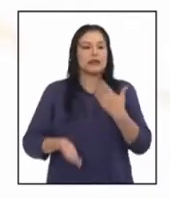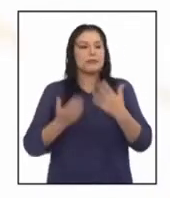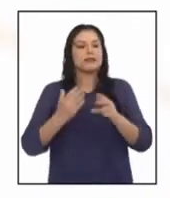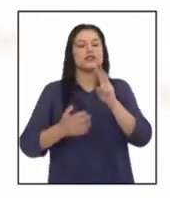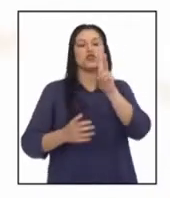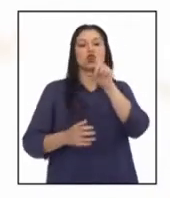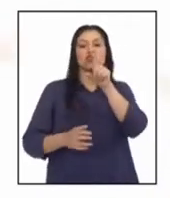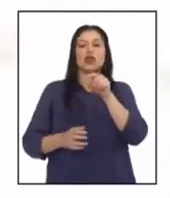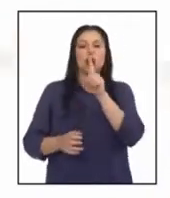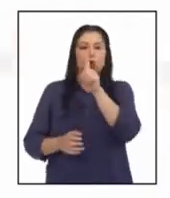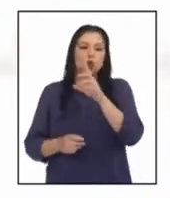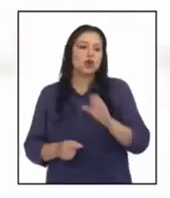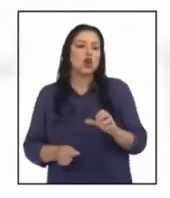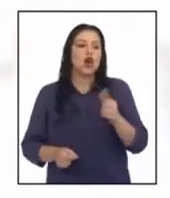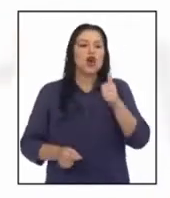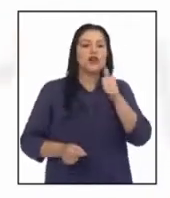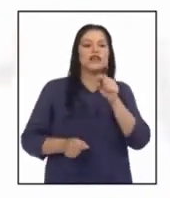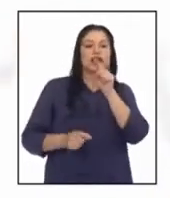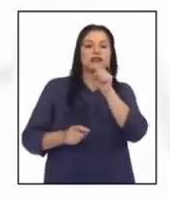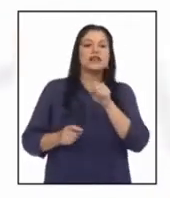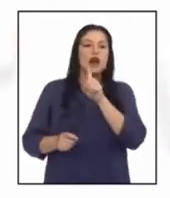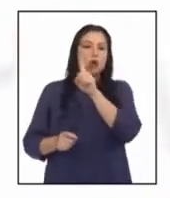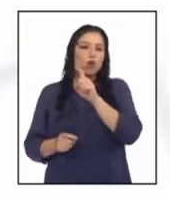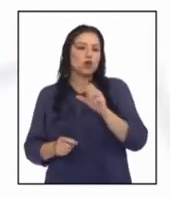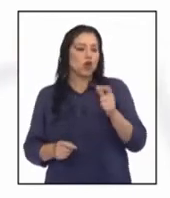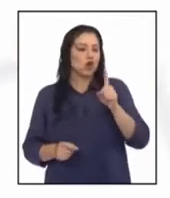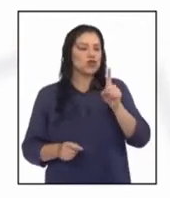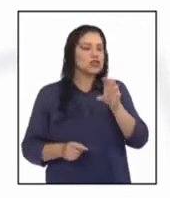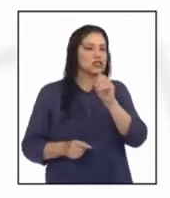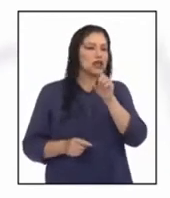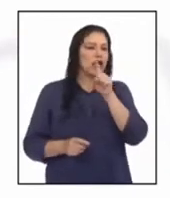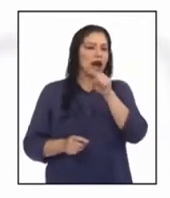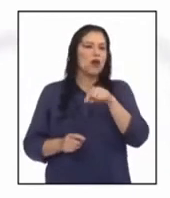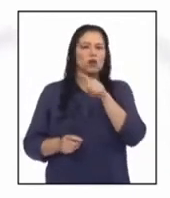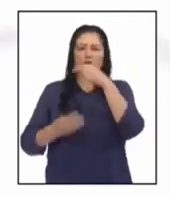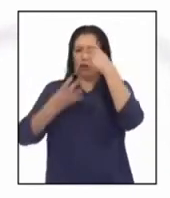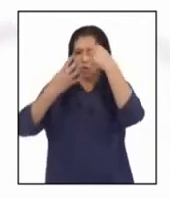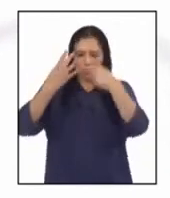dos a uno, diez a uno, cien a uno, etc.